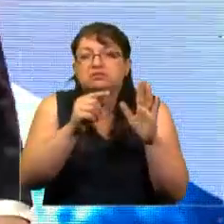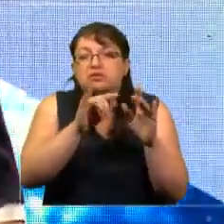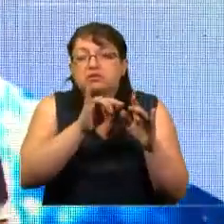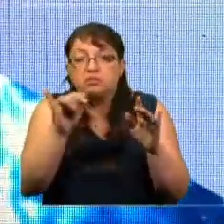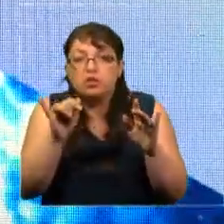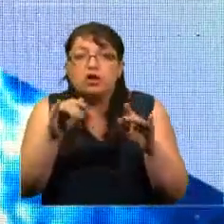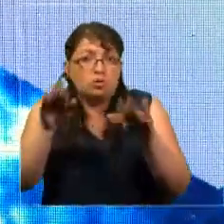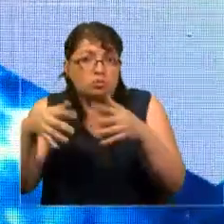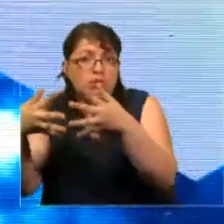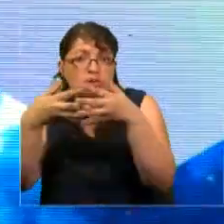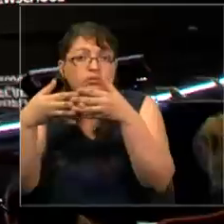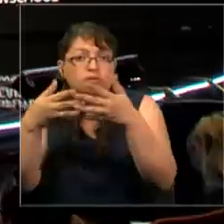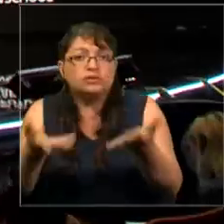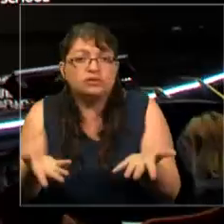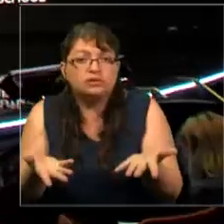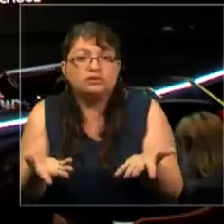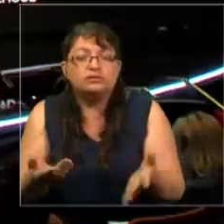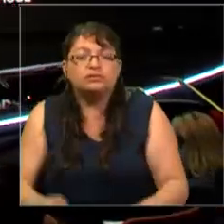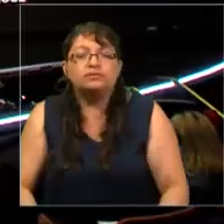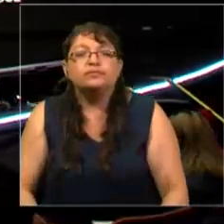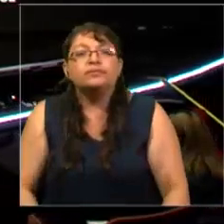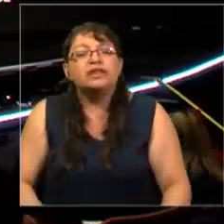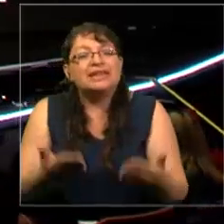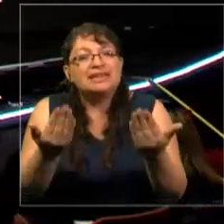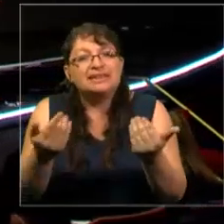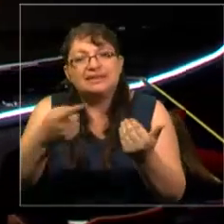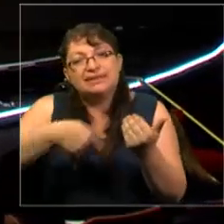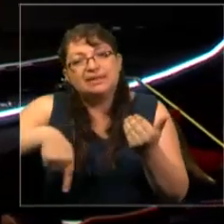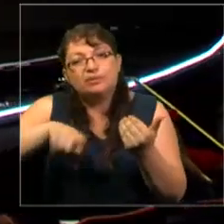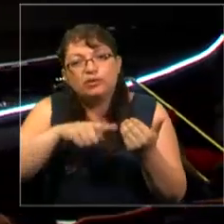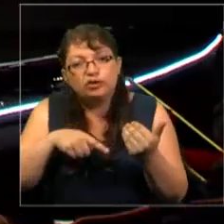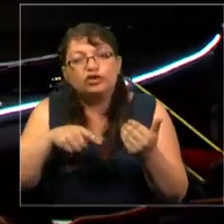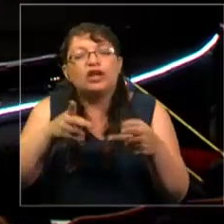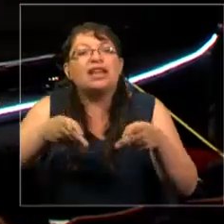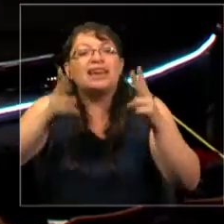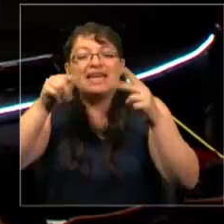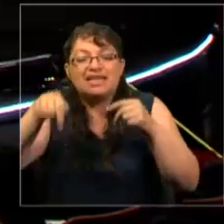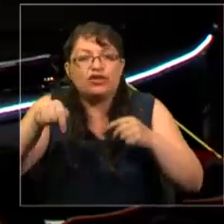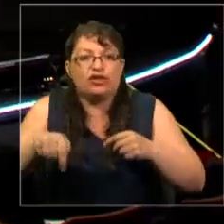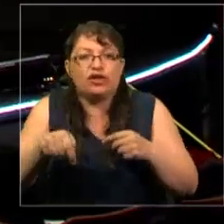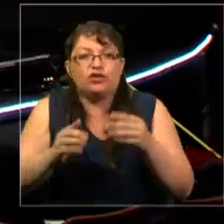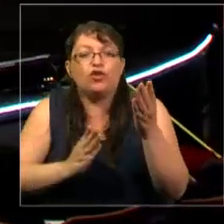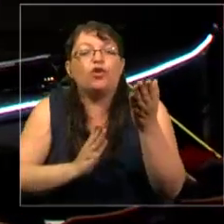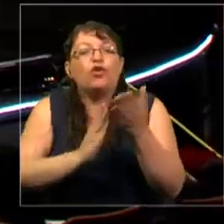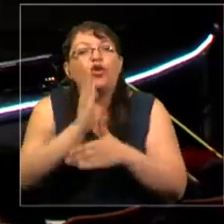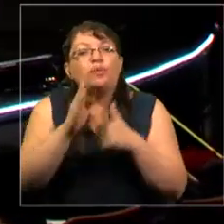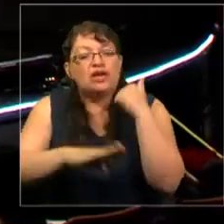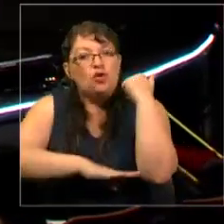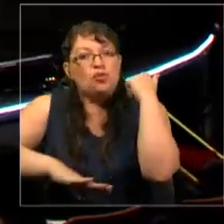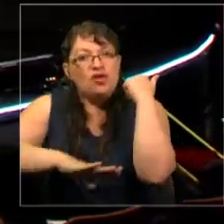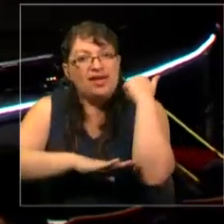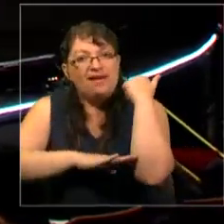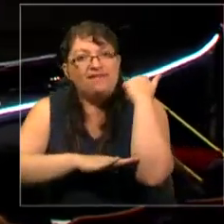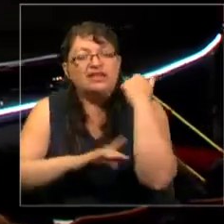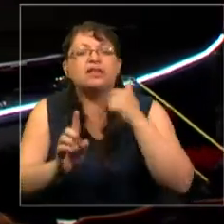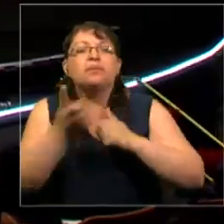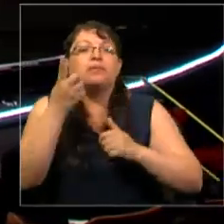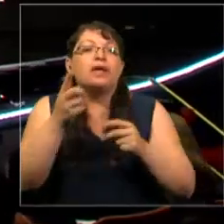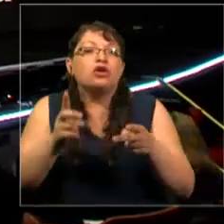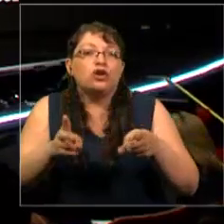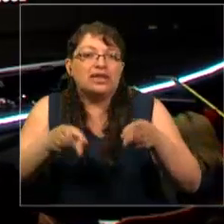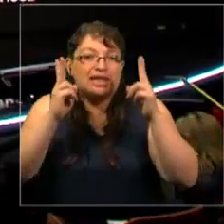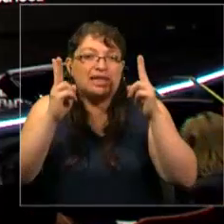que hacer lo mismo en Estados Unidos. Y necesitamos estos derechos, comenzar desde abajo hacia arriba. Primero, el derecho al